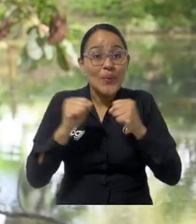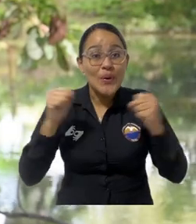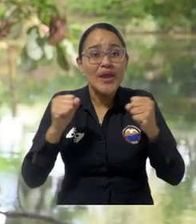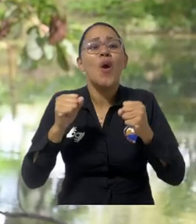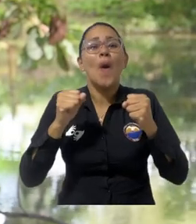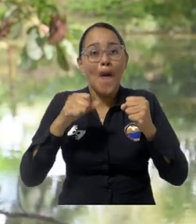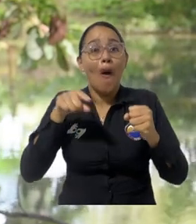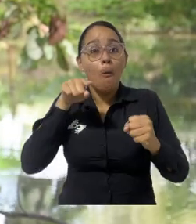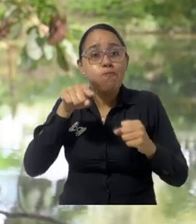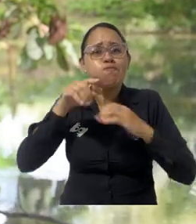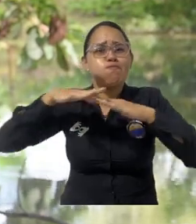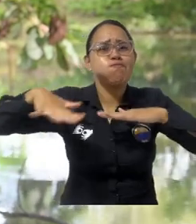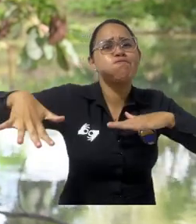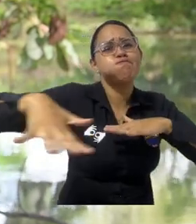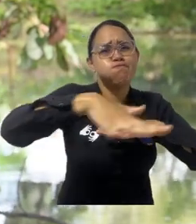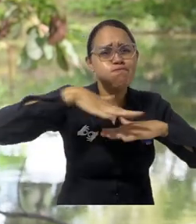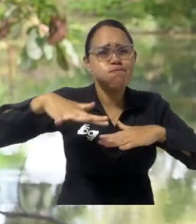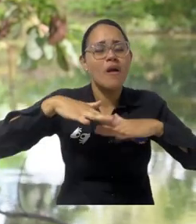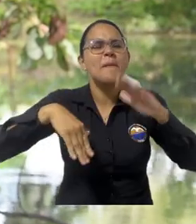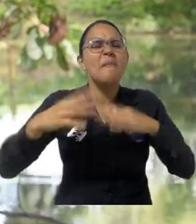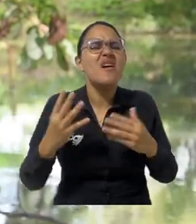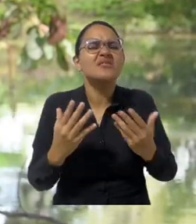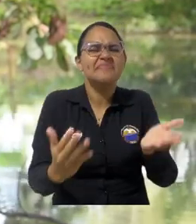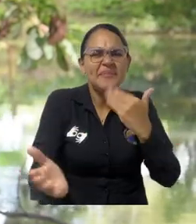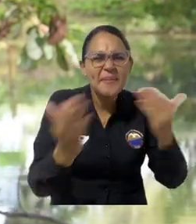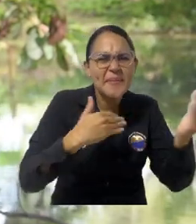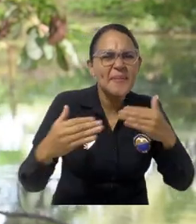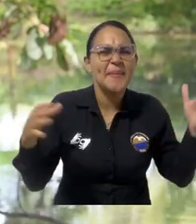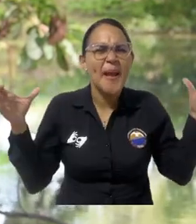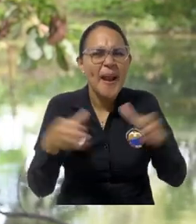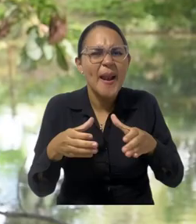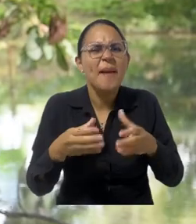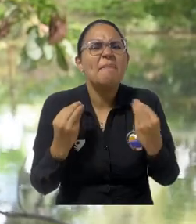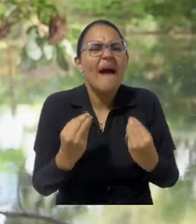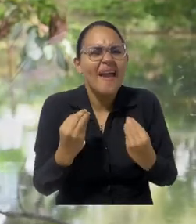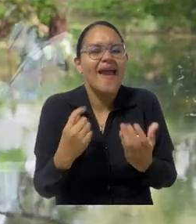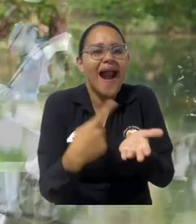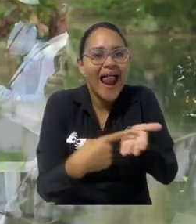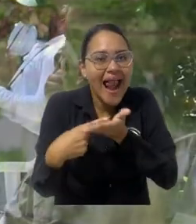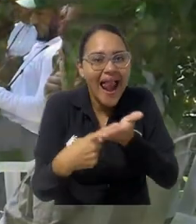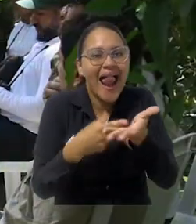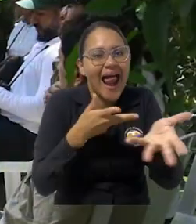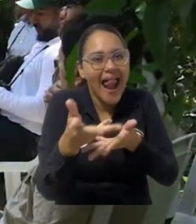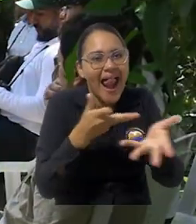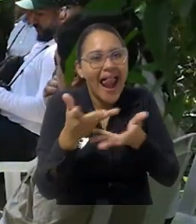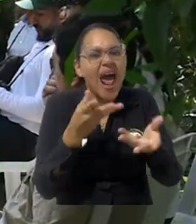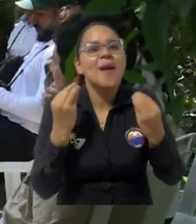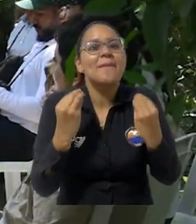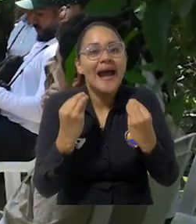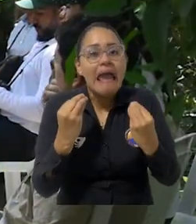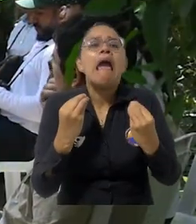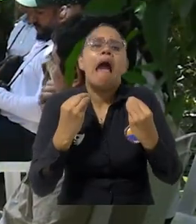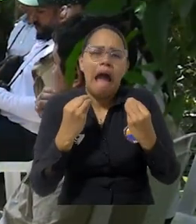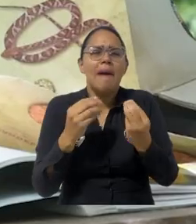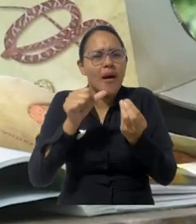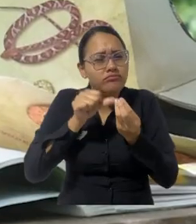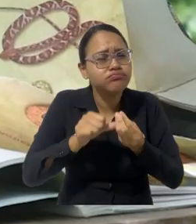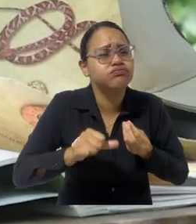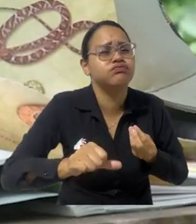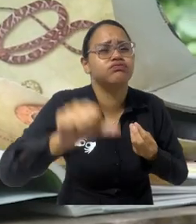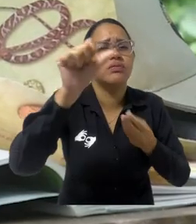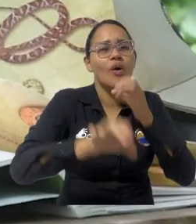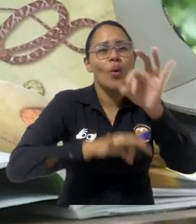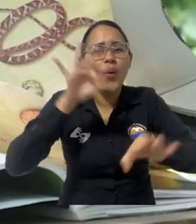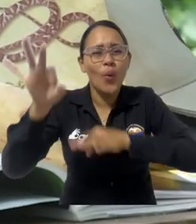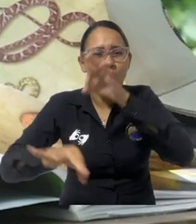la Ciénaga Grande de Santa Marta y que lo que busca es generar un espacio de diálogo, de aprendizaje y de acción colectiva para